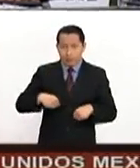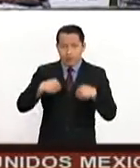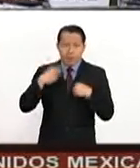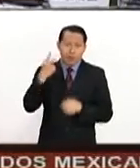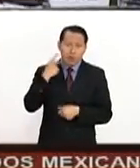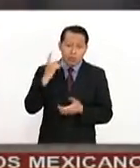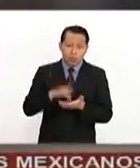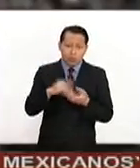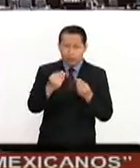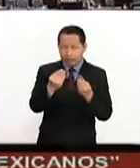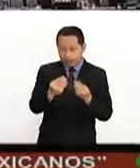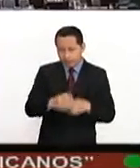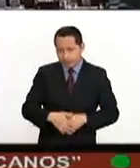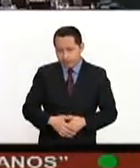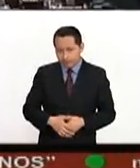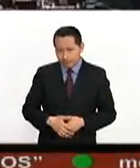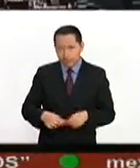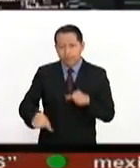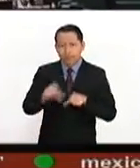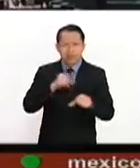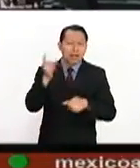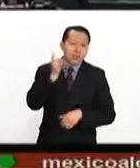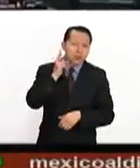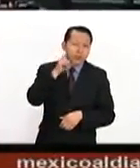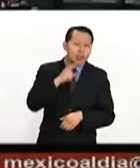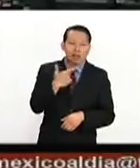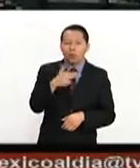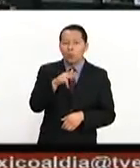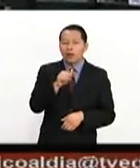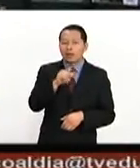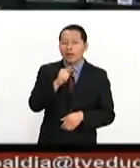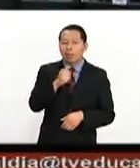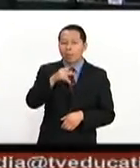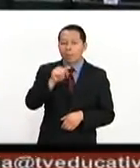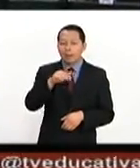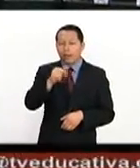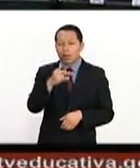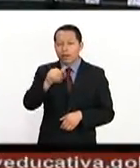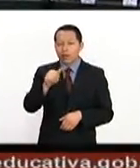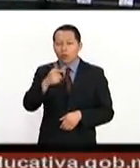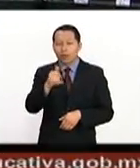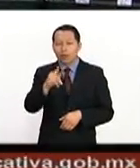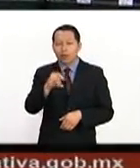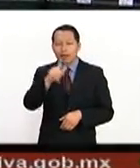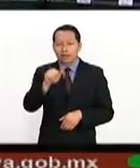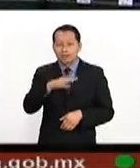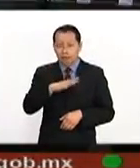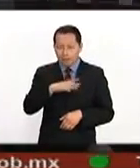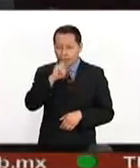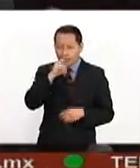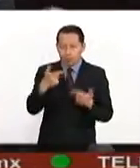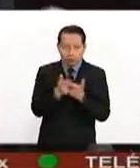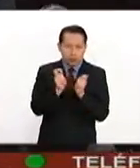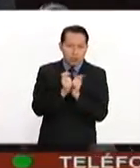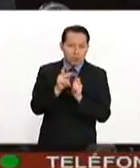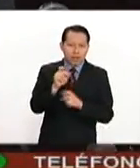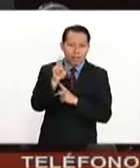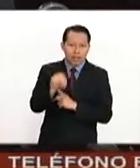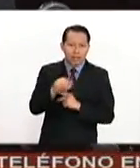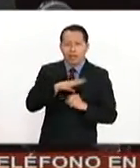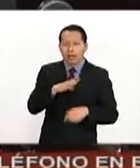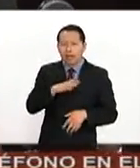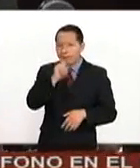Muchas gracias. En su lugar quedó la diputada Guadalupe Murguía Gutiérrez, conforme a lo determinado por el Partido Acción Nacional,